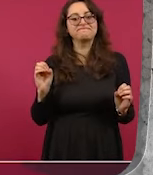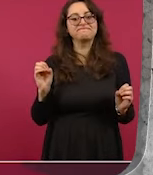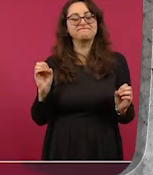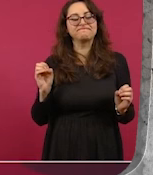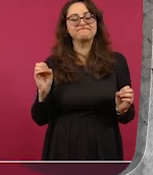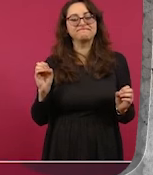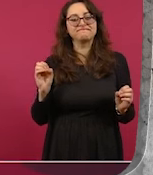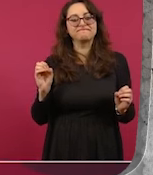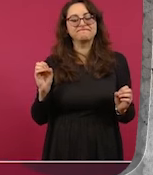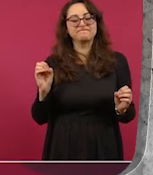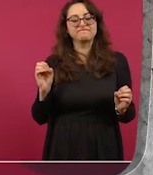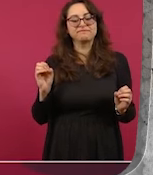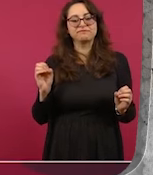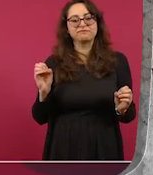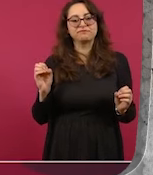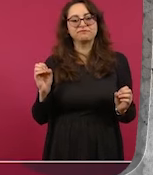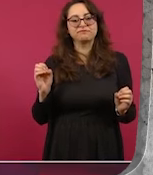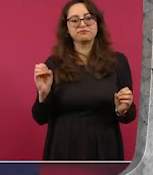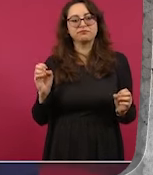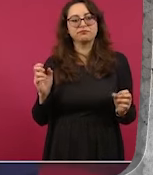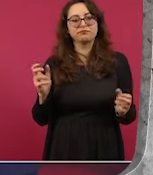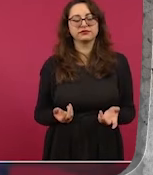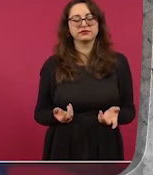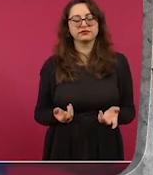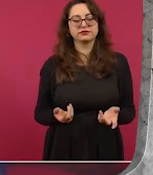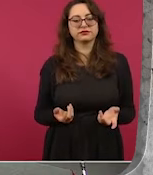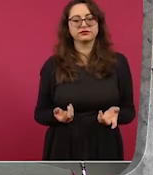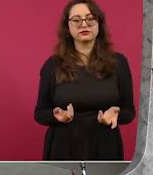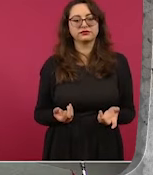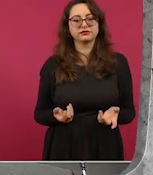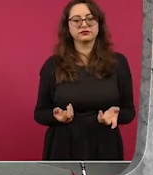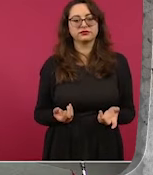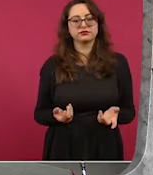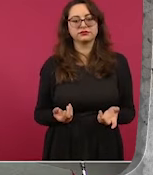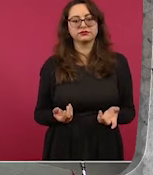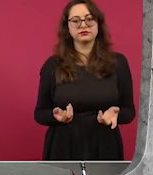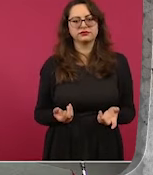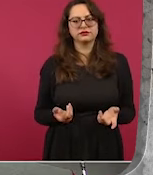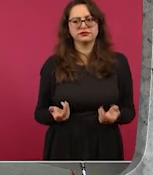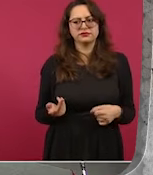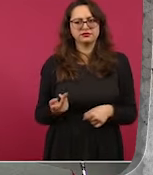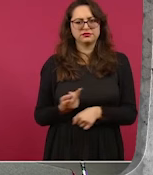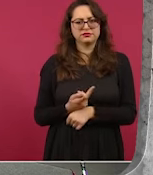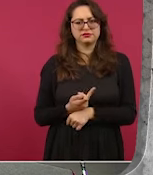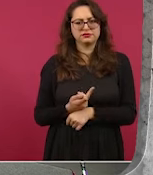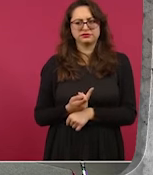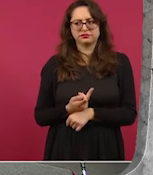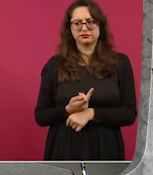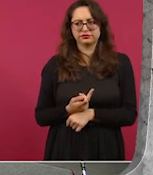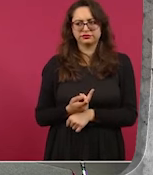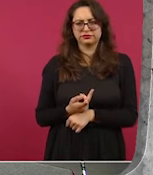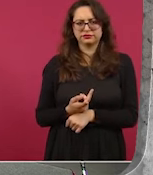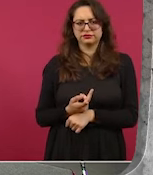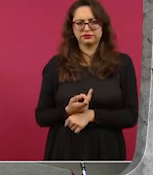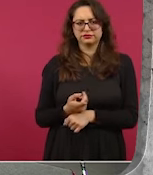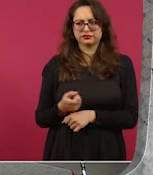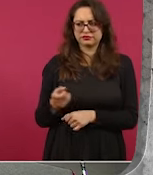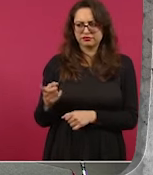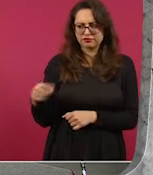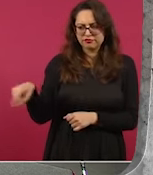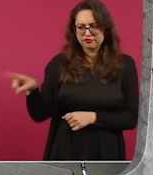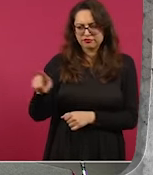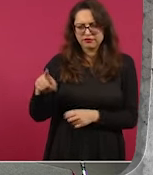Pero no era de tiempos recientes, sino